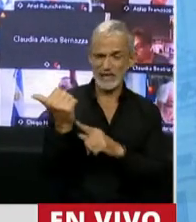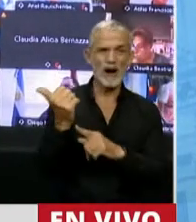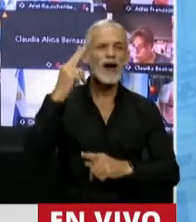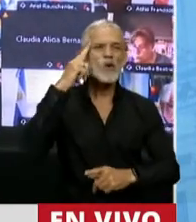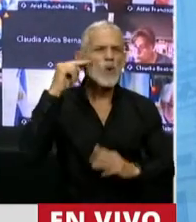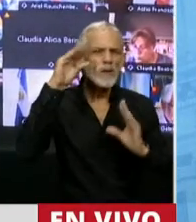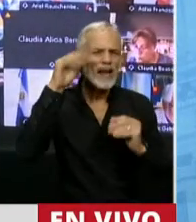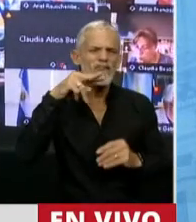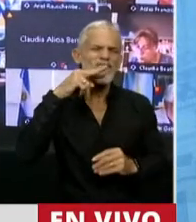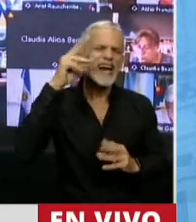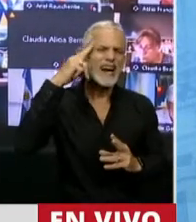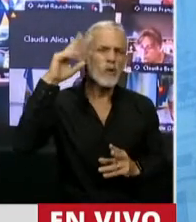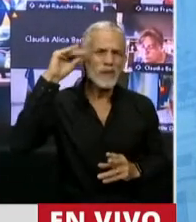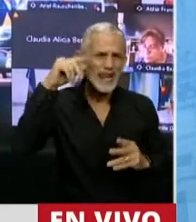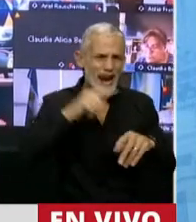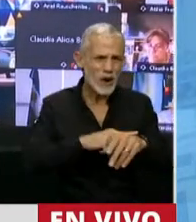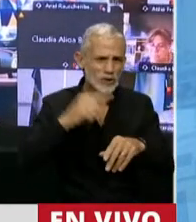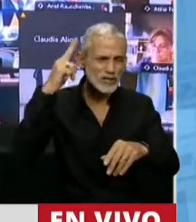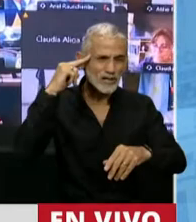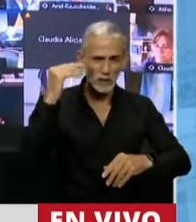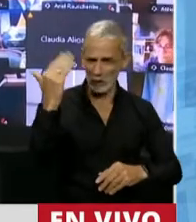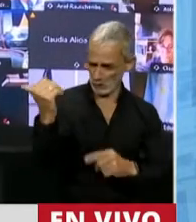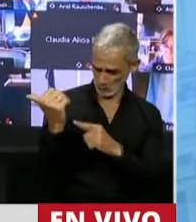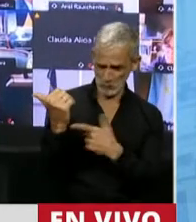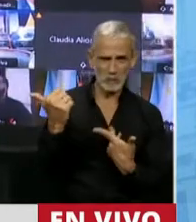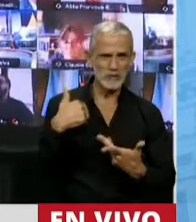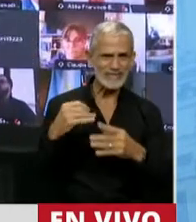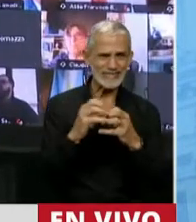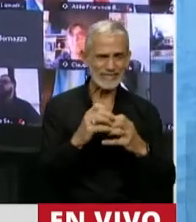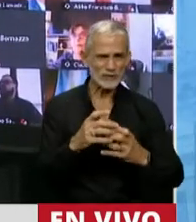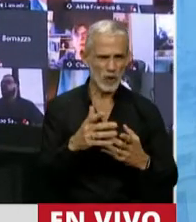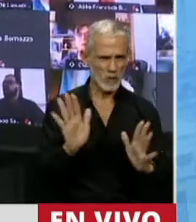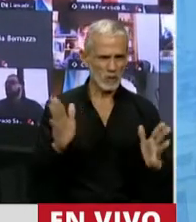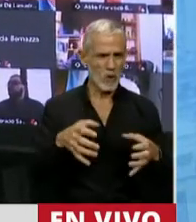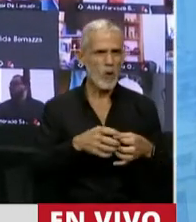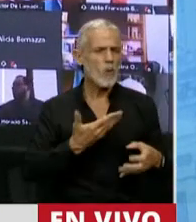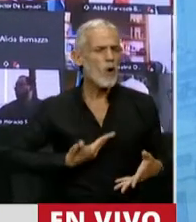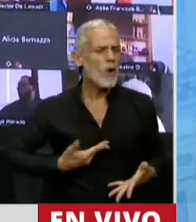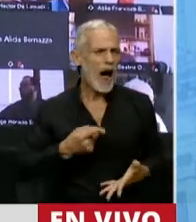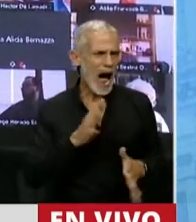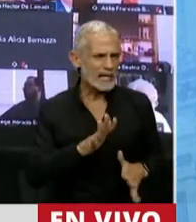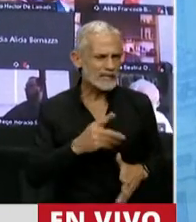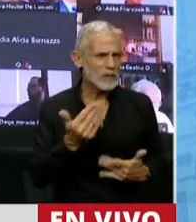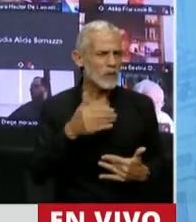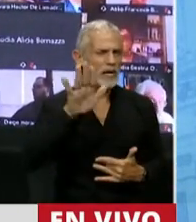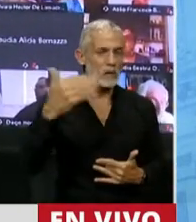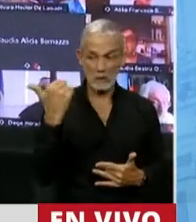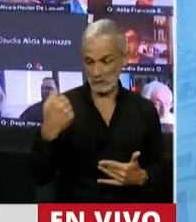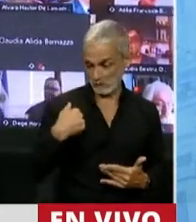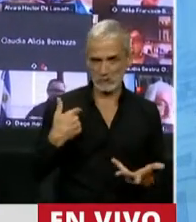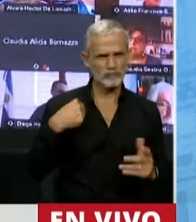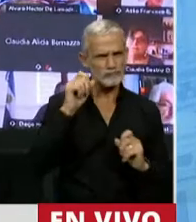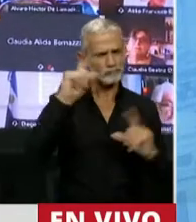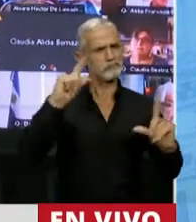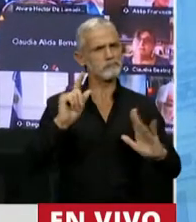las 9 de la noche de un viernes, cosa rara, ¿no? Que el oficialismo pueda citar esa hora. Me llama un poquito la